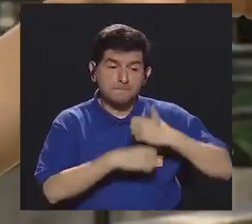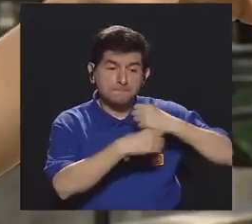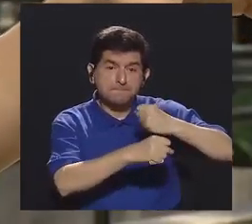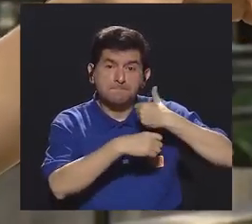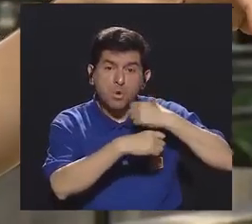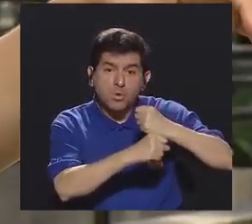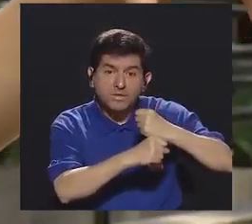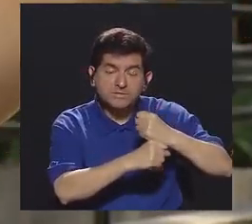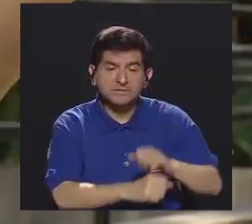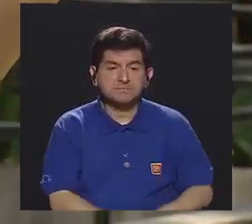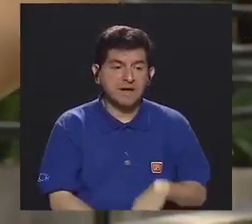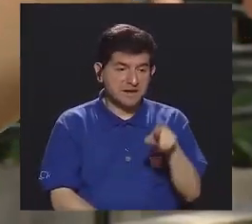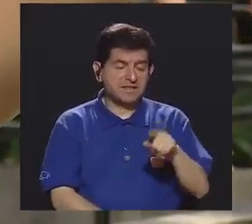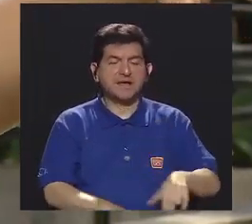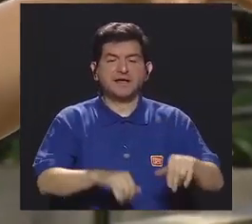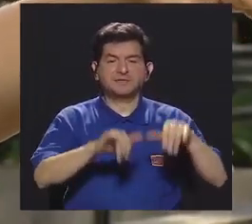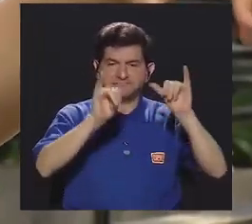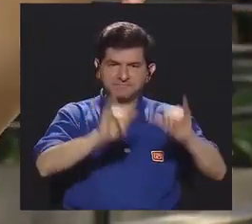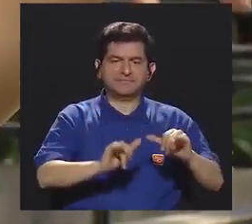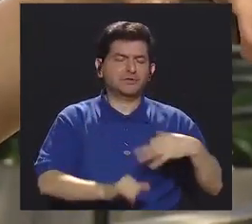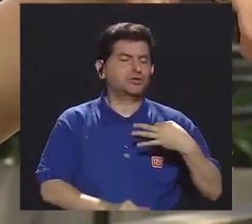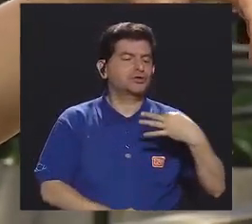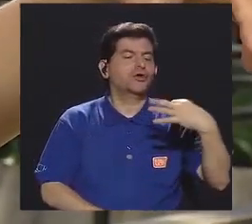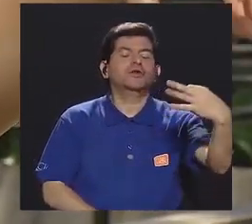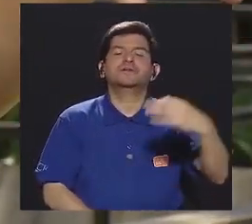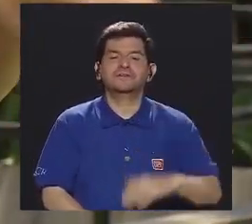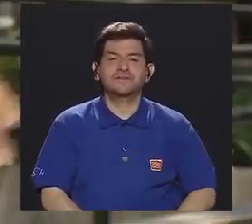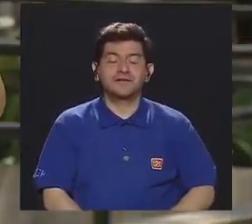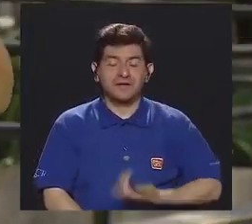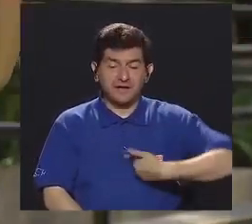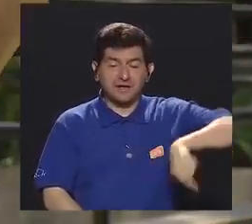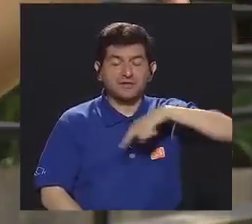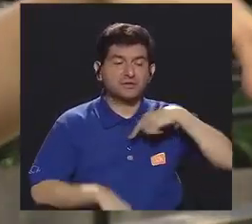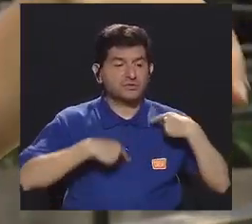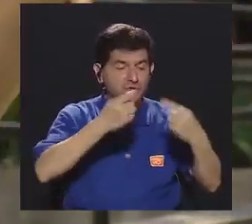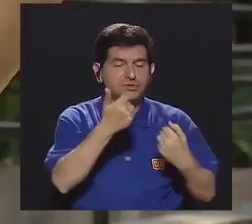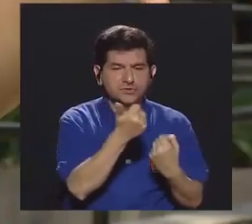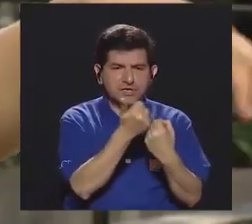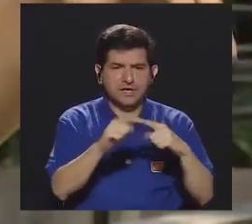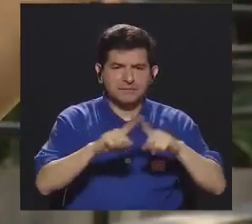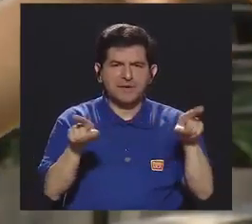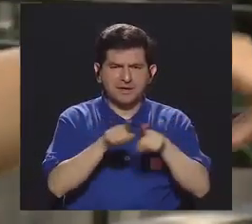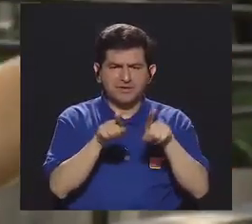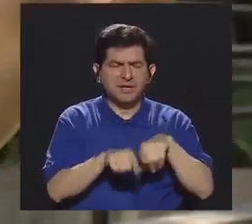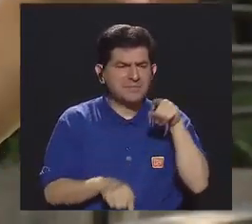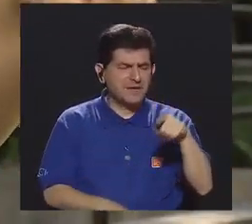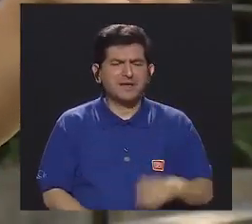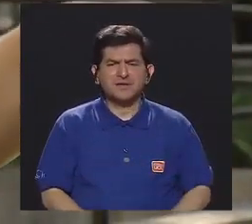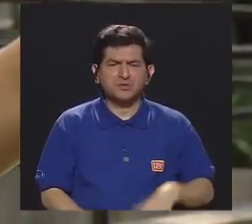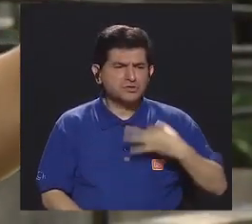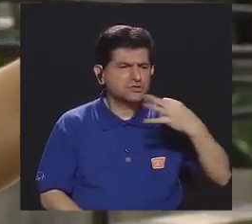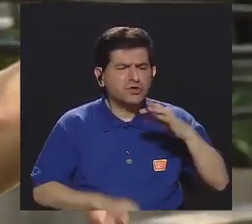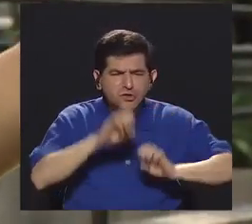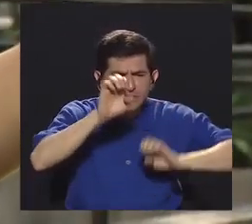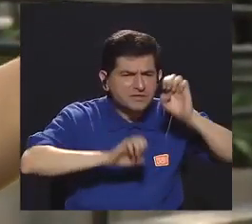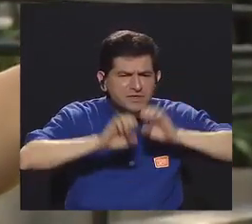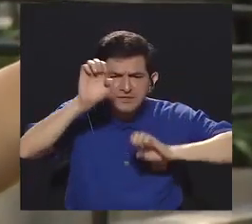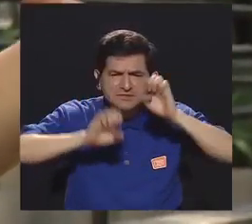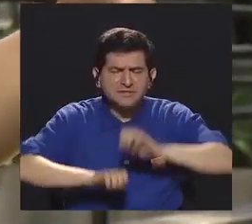la municipalidad estaban ahí todos los días. Entonces nosotros íbamos y apoyábamos, pero ellos estaban evaluando día a día